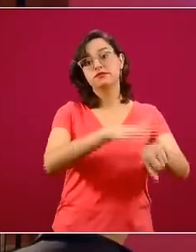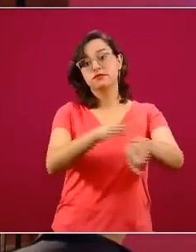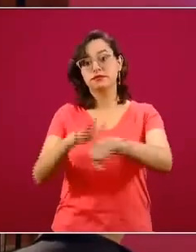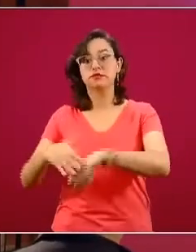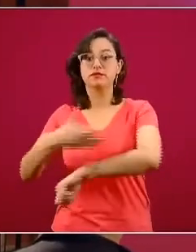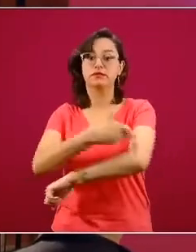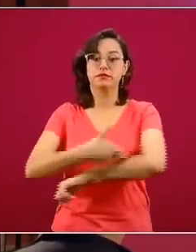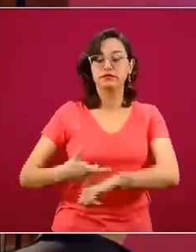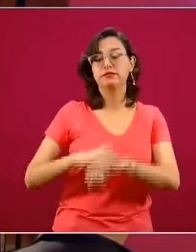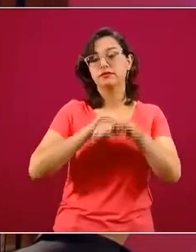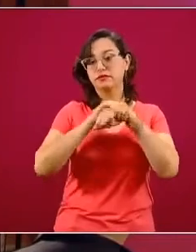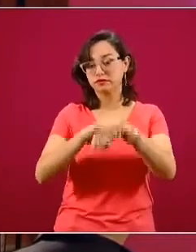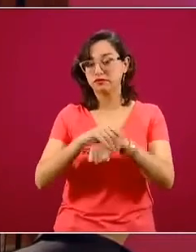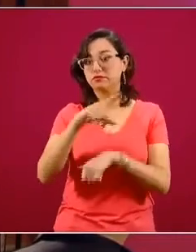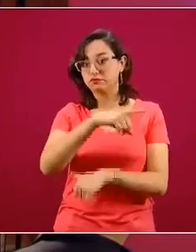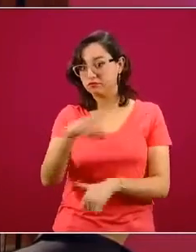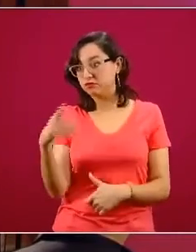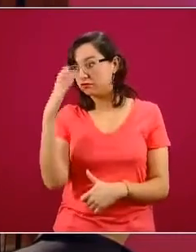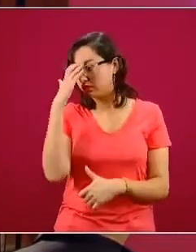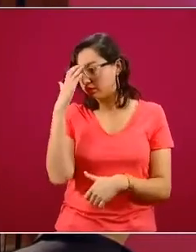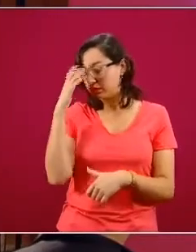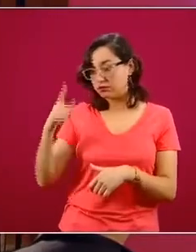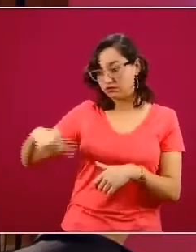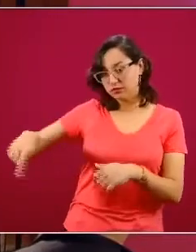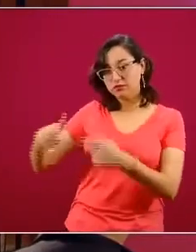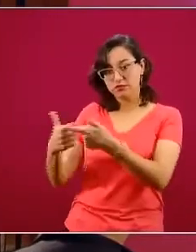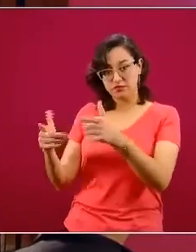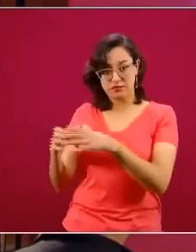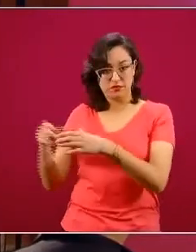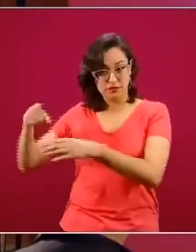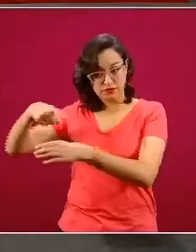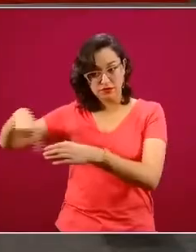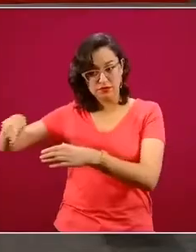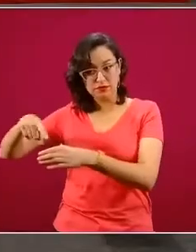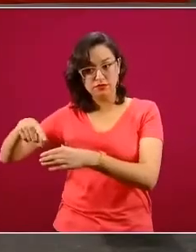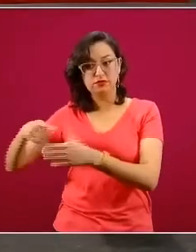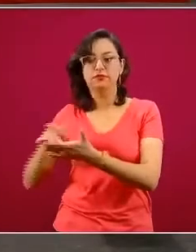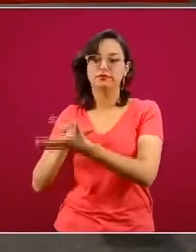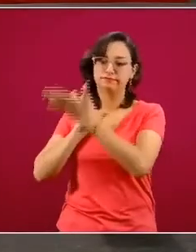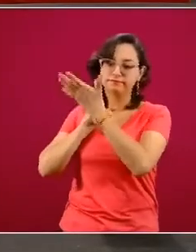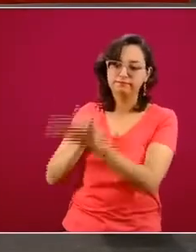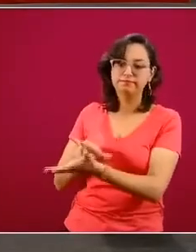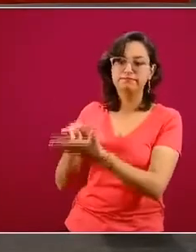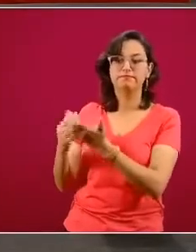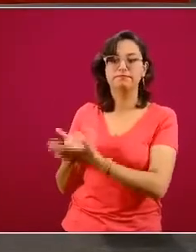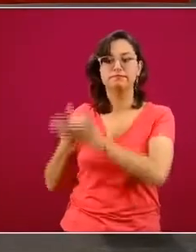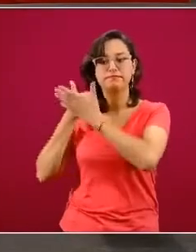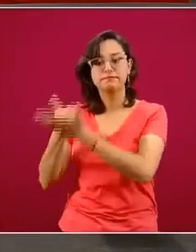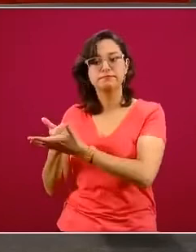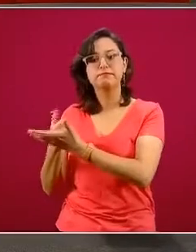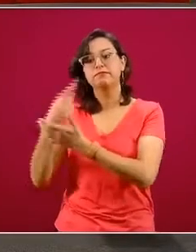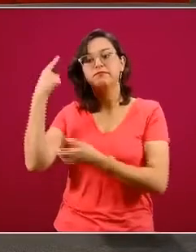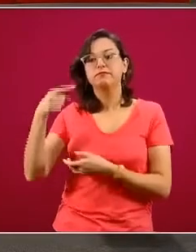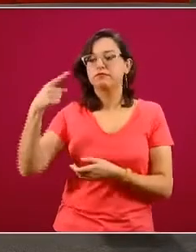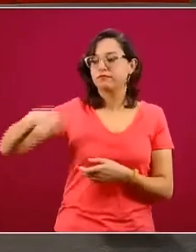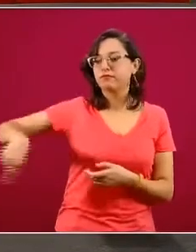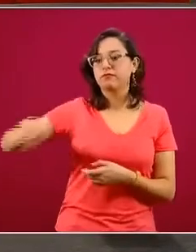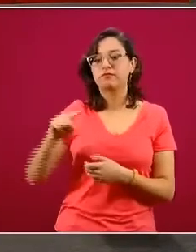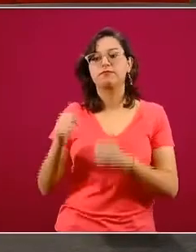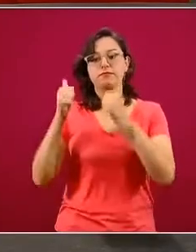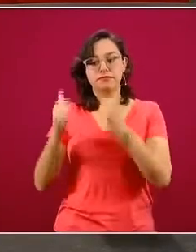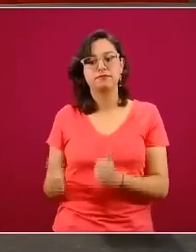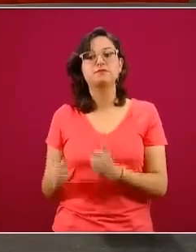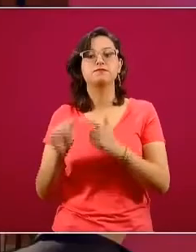a los amigos de estas personas para poder ser precisamente un grupo de apoyo, de sostén, para que estas personas puedan